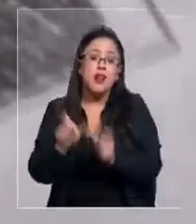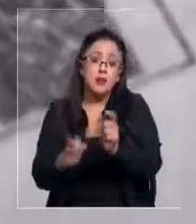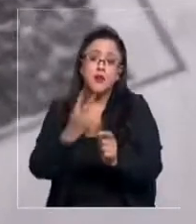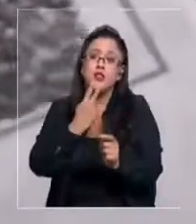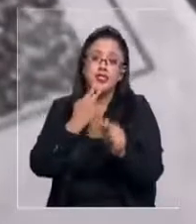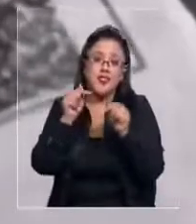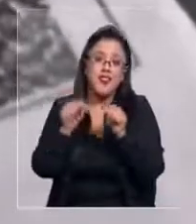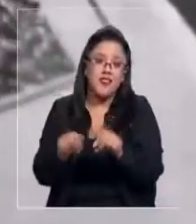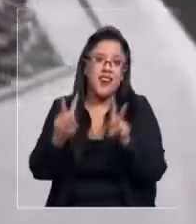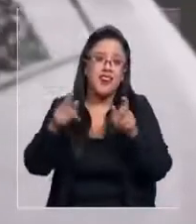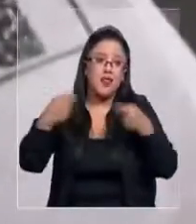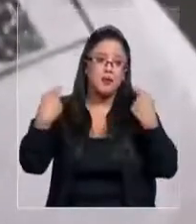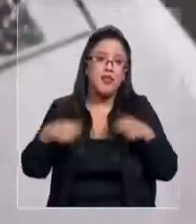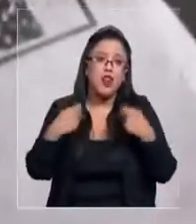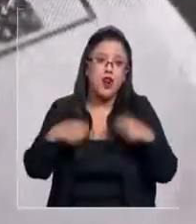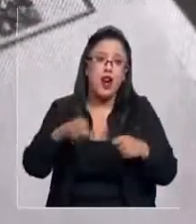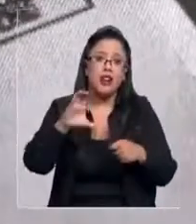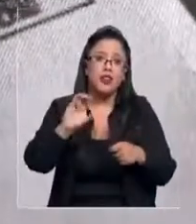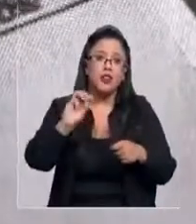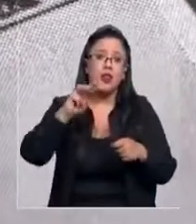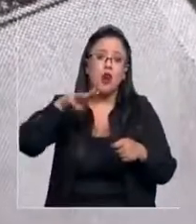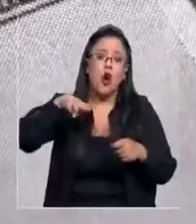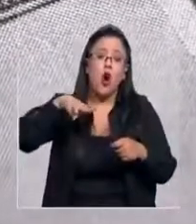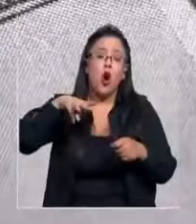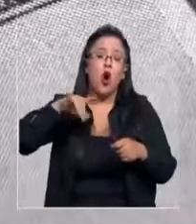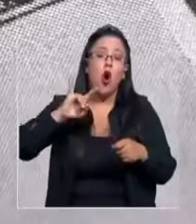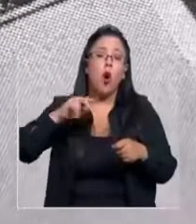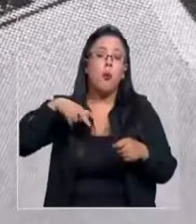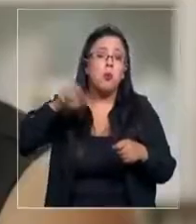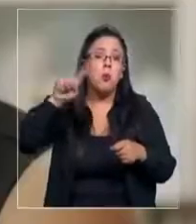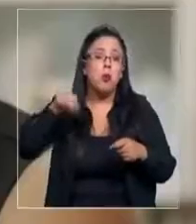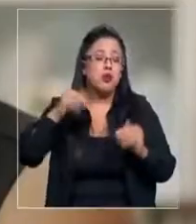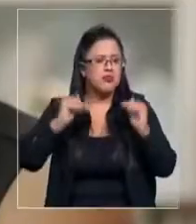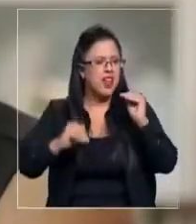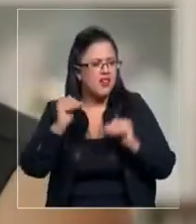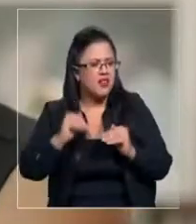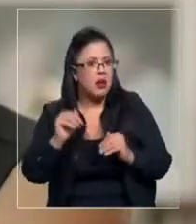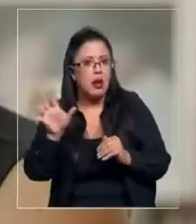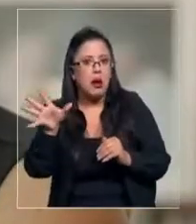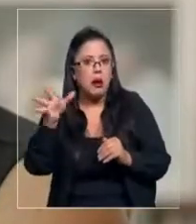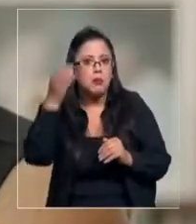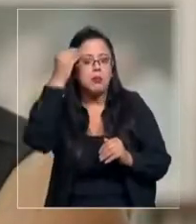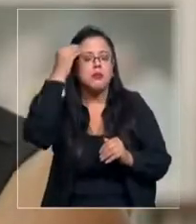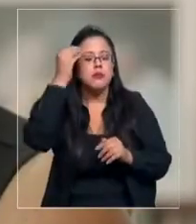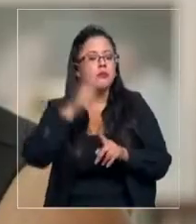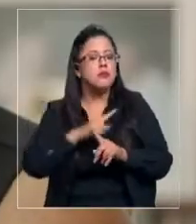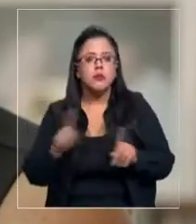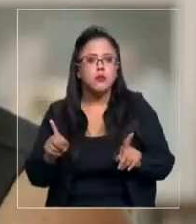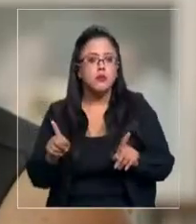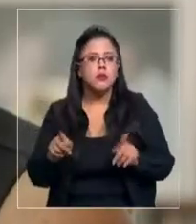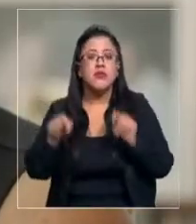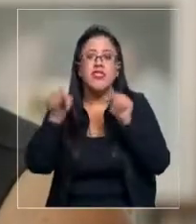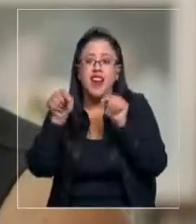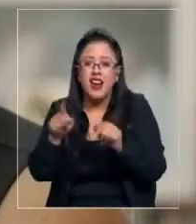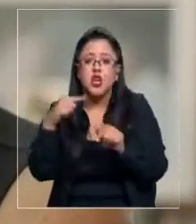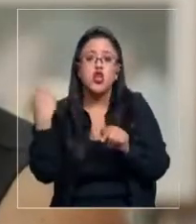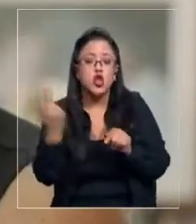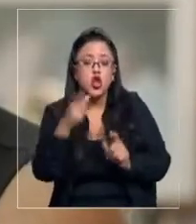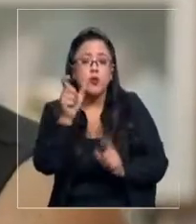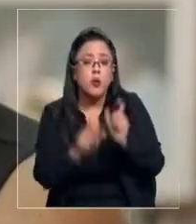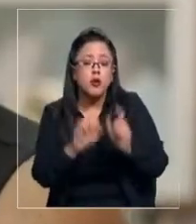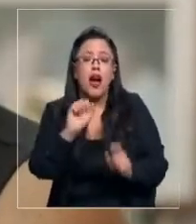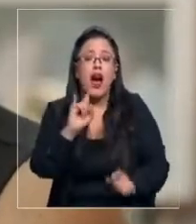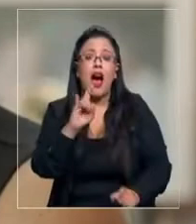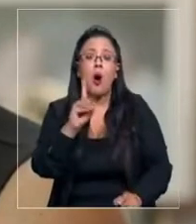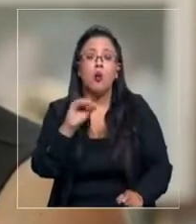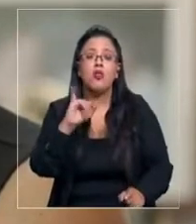en los gastos comunes, y muchas veces sin darse cuenta. Nosotros como auditores, donde más encontramos fallas